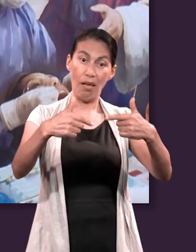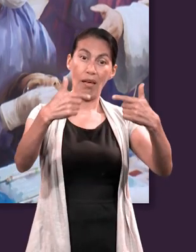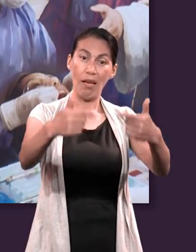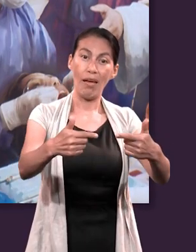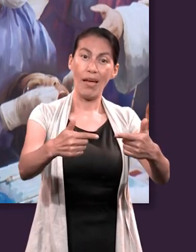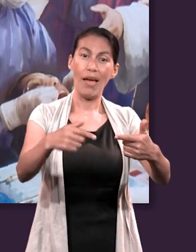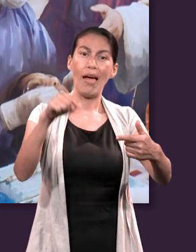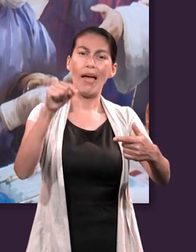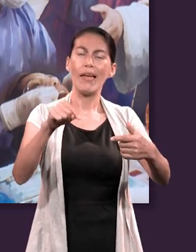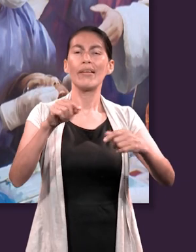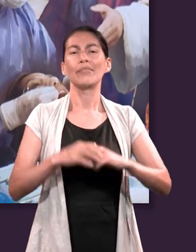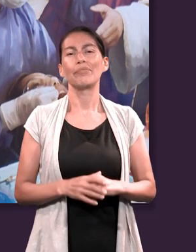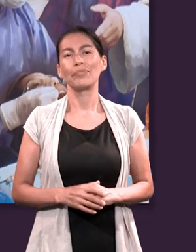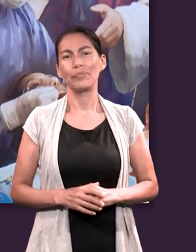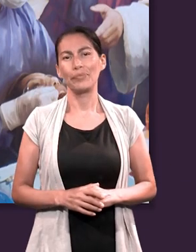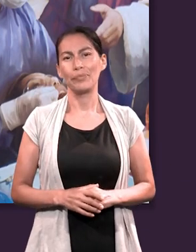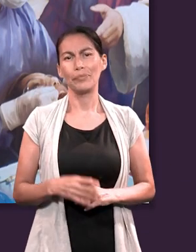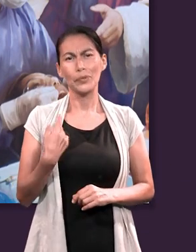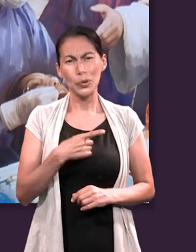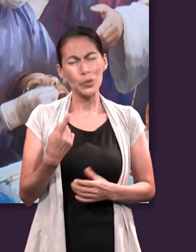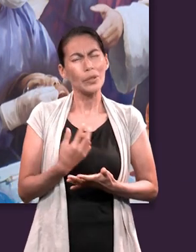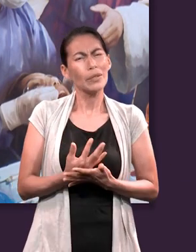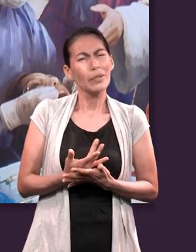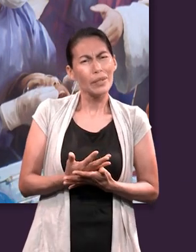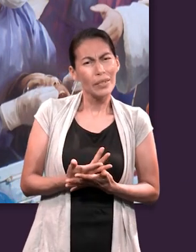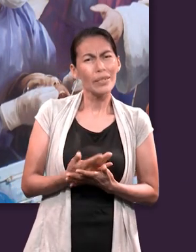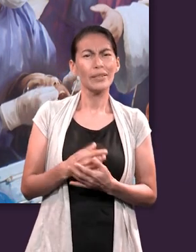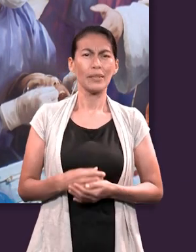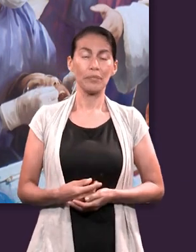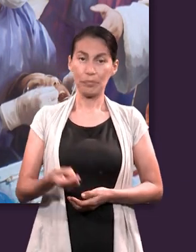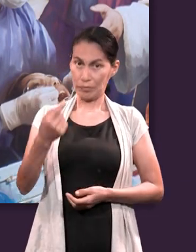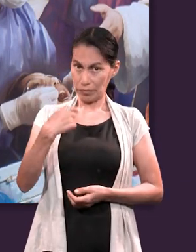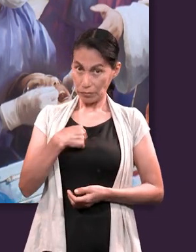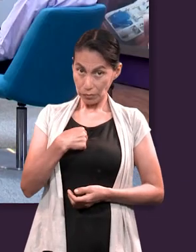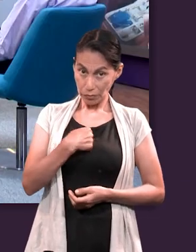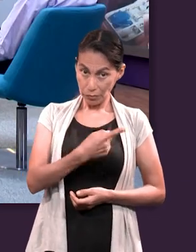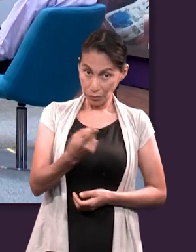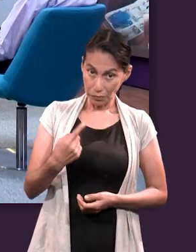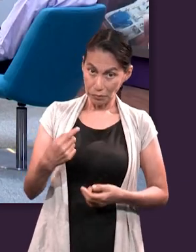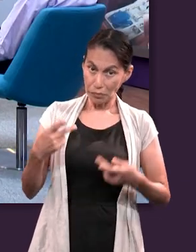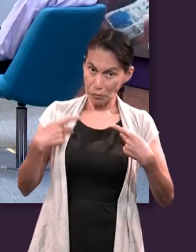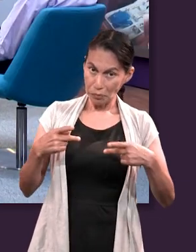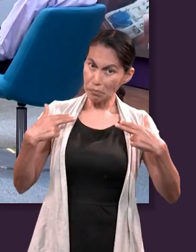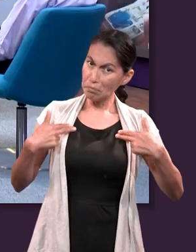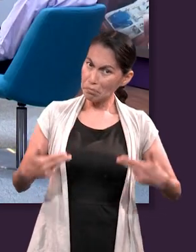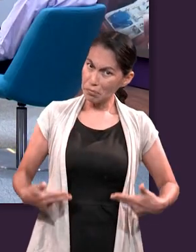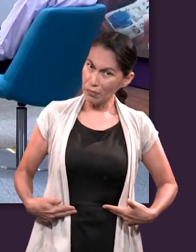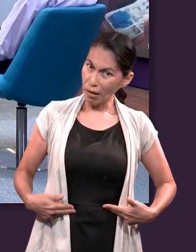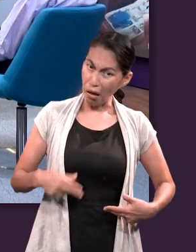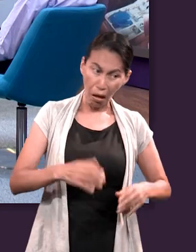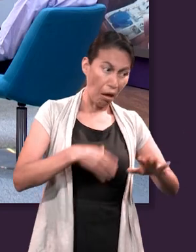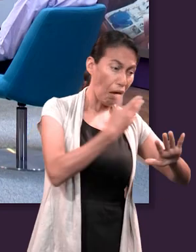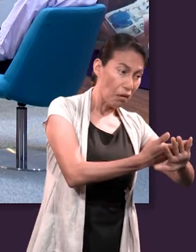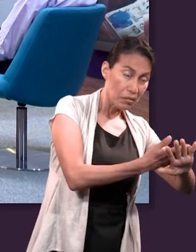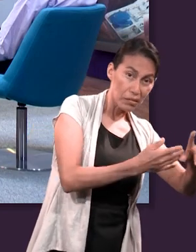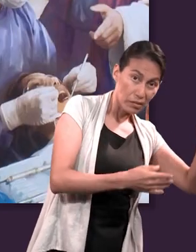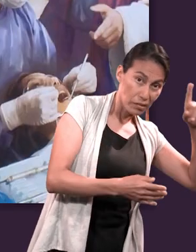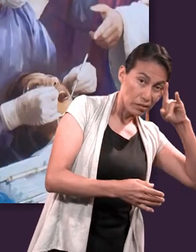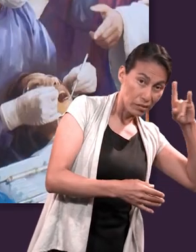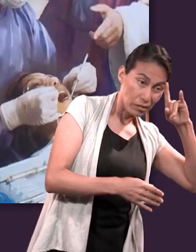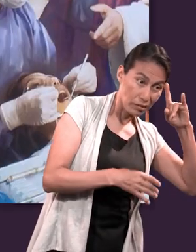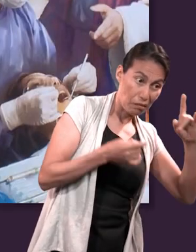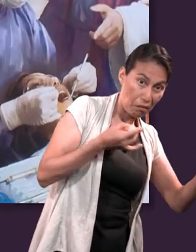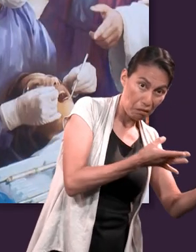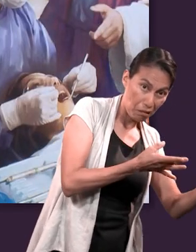una simiente y es ahí realmente donde está la clave de nuestra esperanza. No es lo que nosotros los humanos podamos hacer